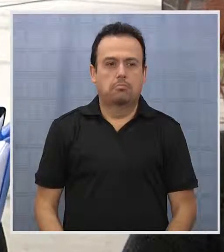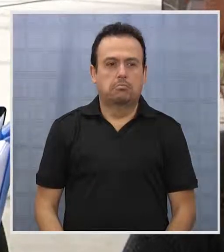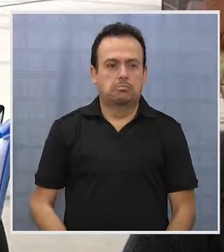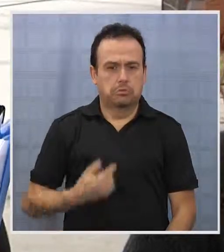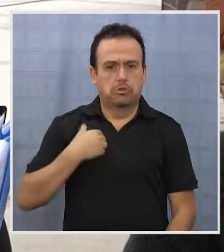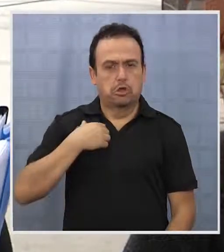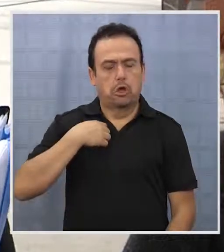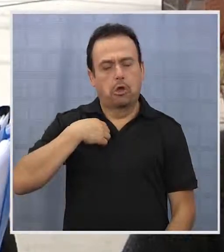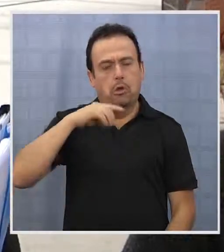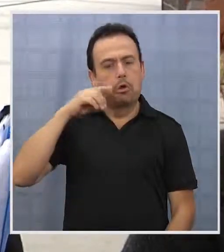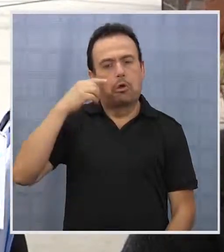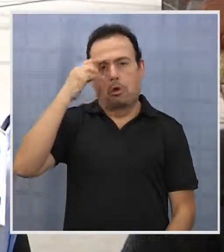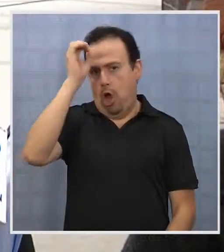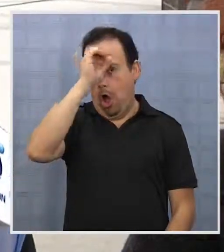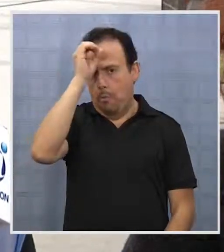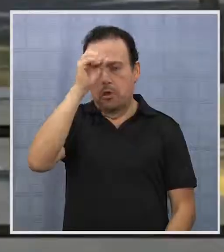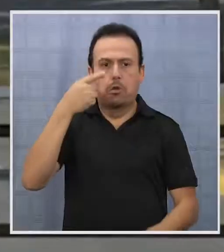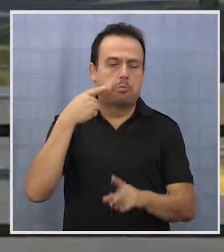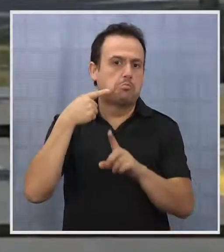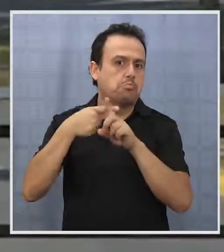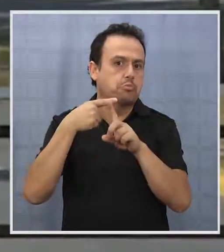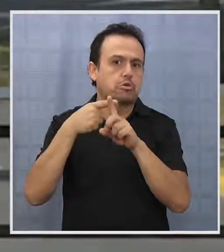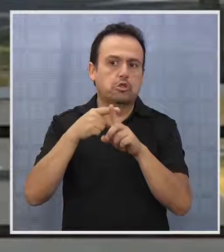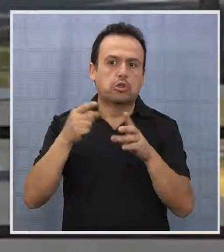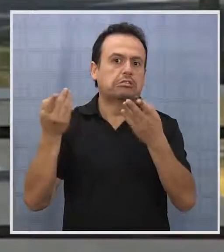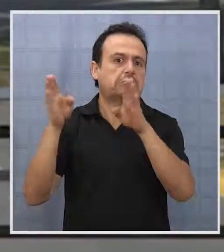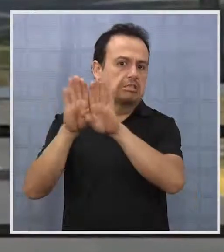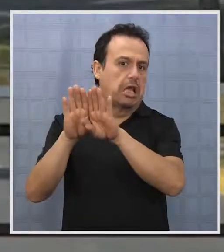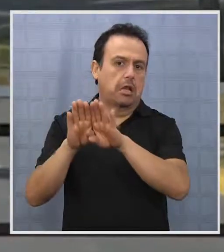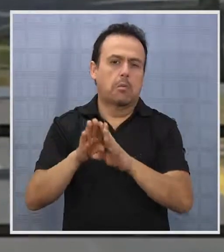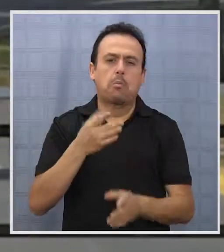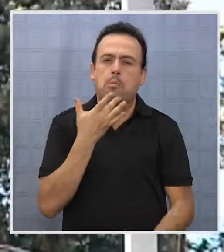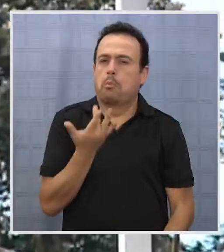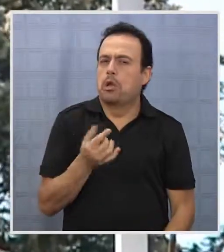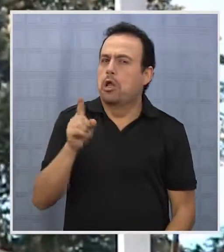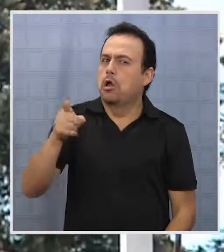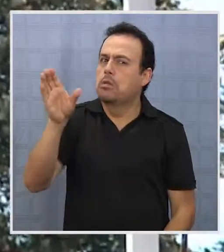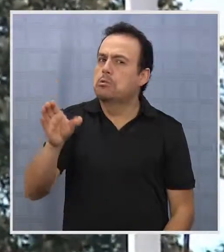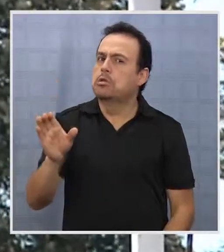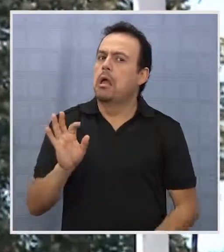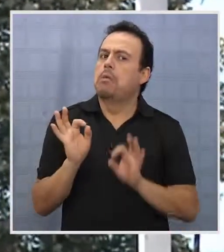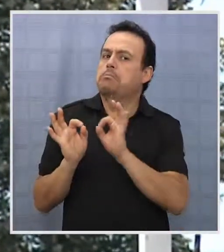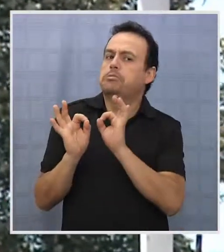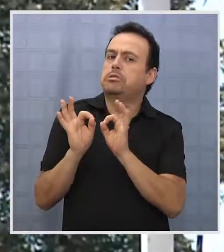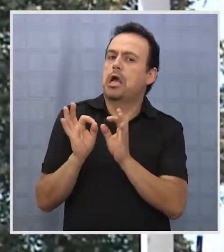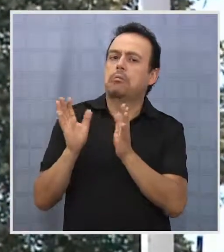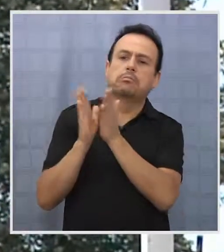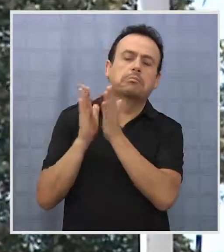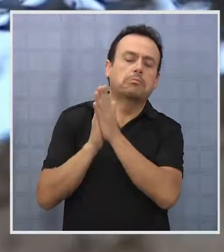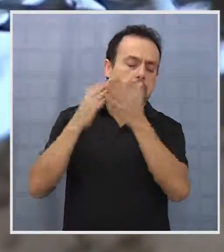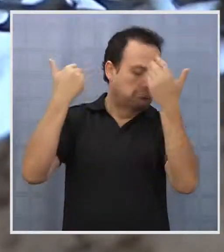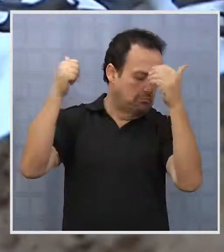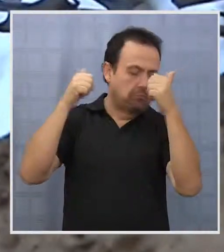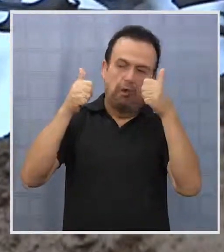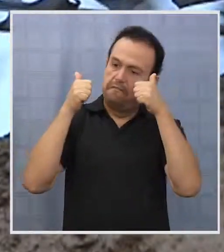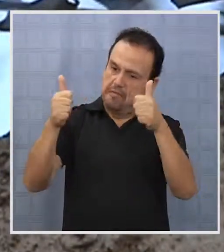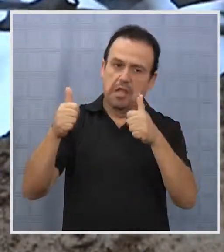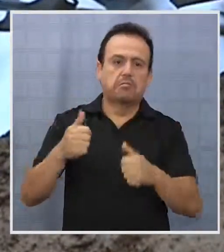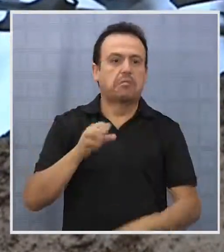Yo lo encontré muy bueno. No tendría por tener privilegio a las otras personas. Aplaudo la decisión.